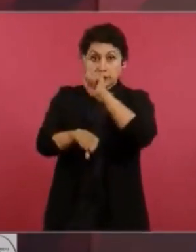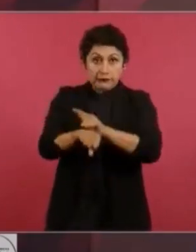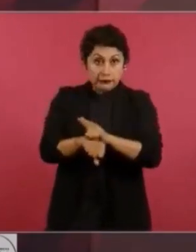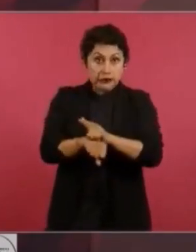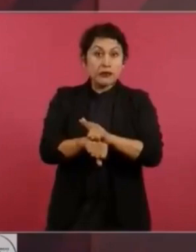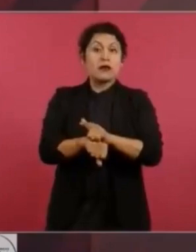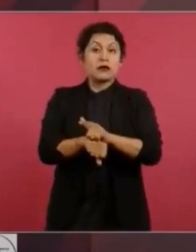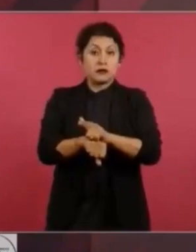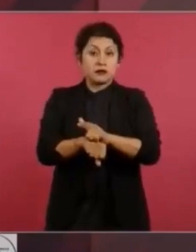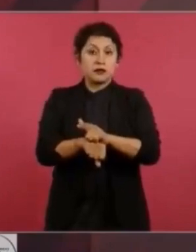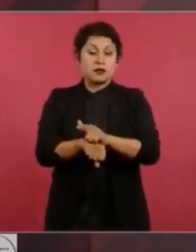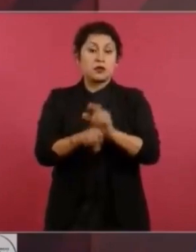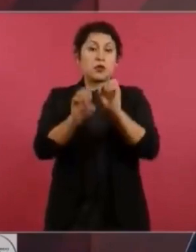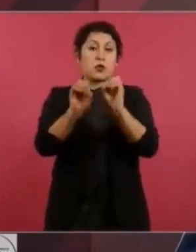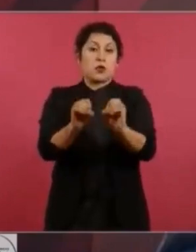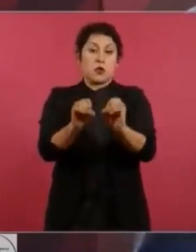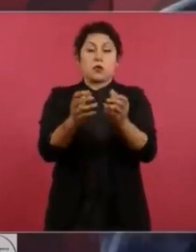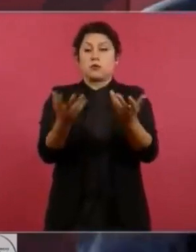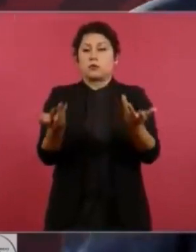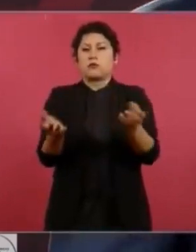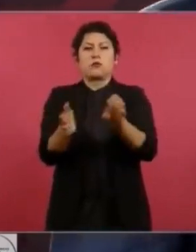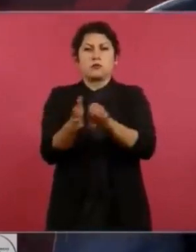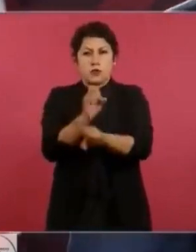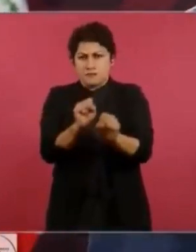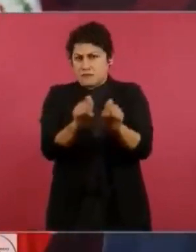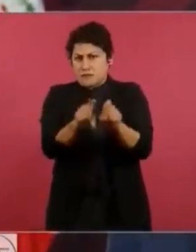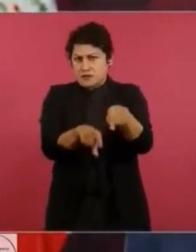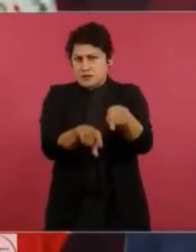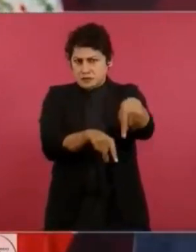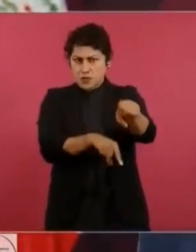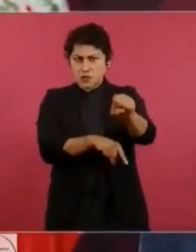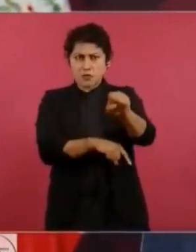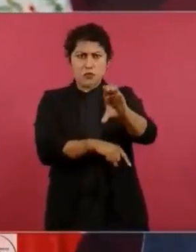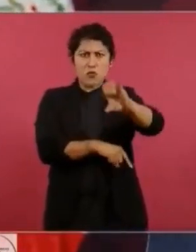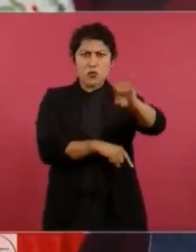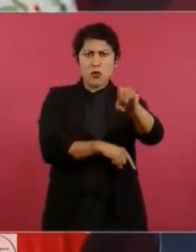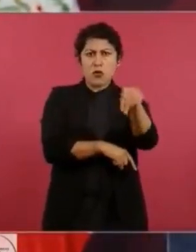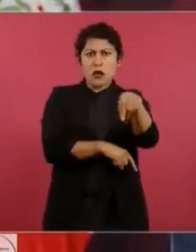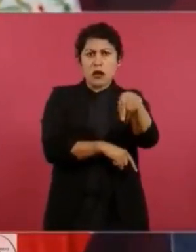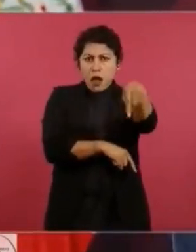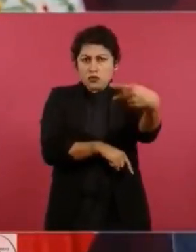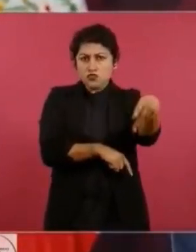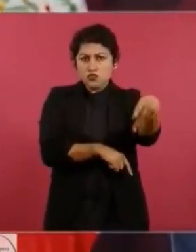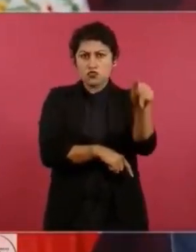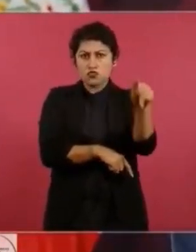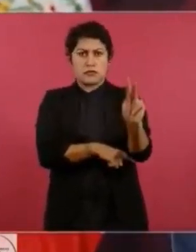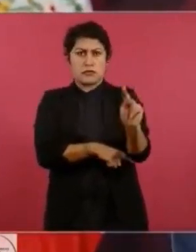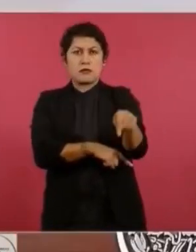La misma Suprema Corte tiene un medio de comunicación